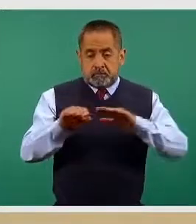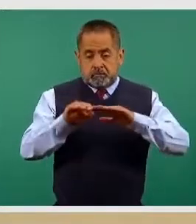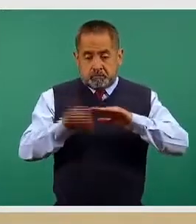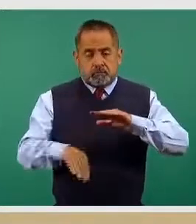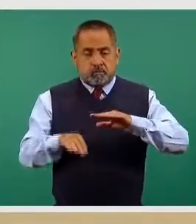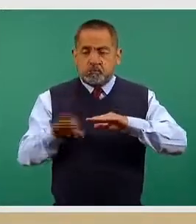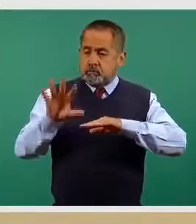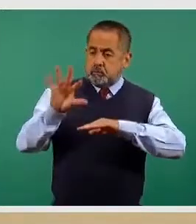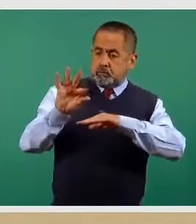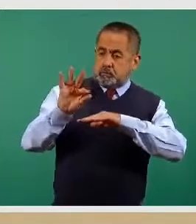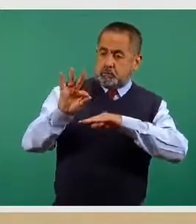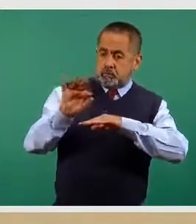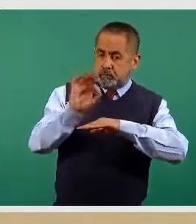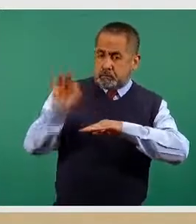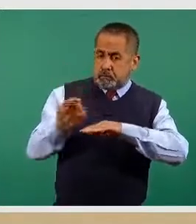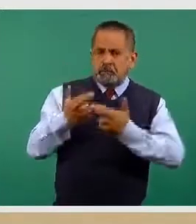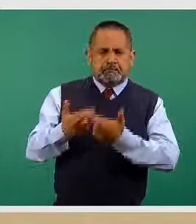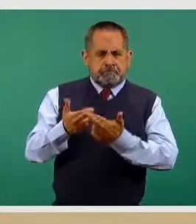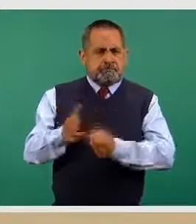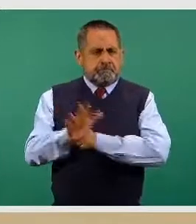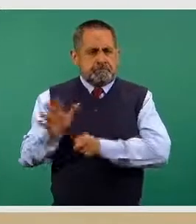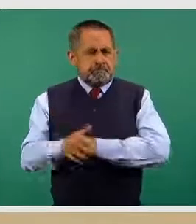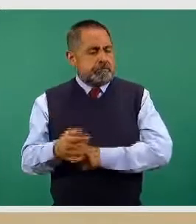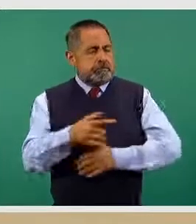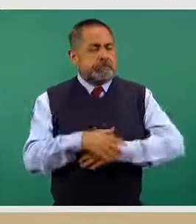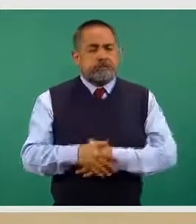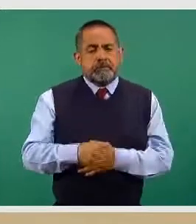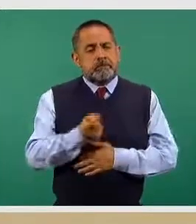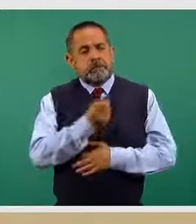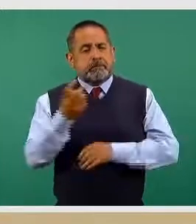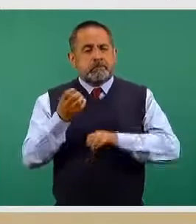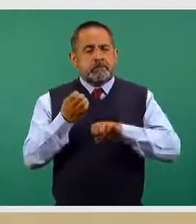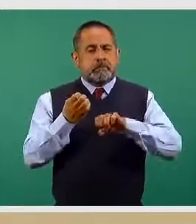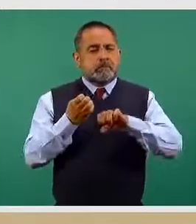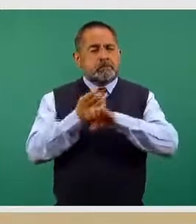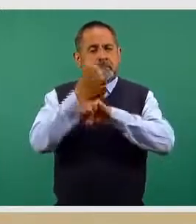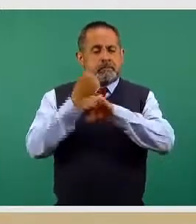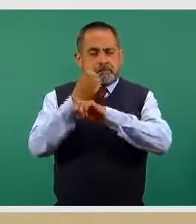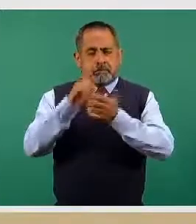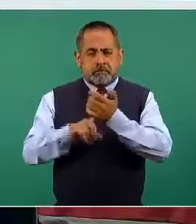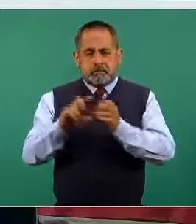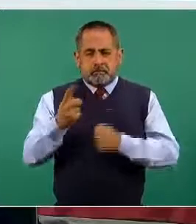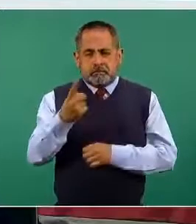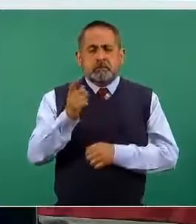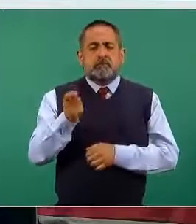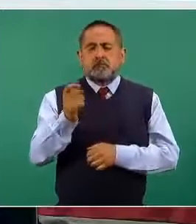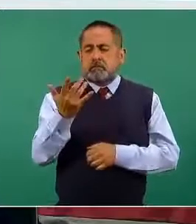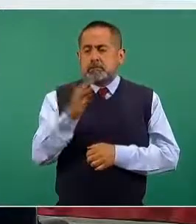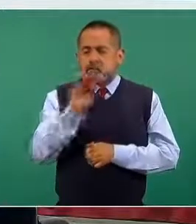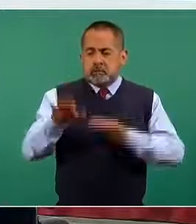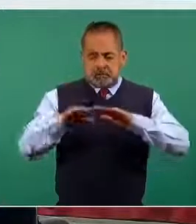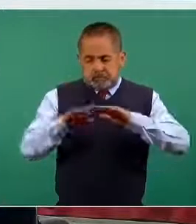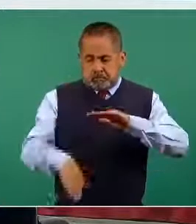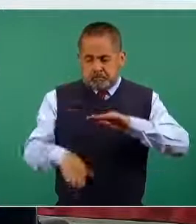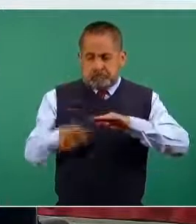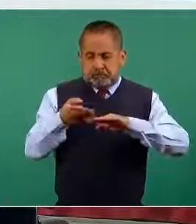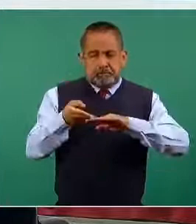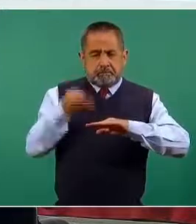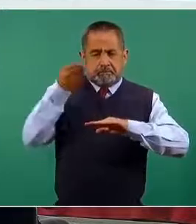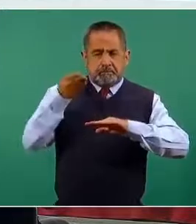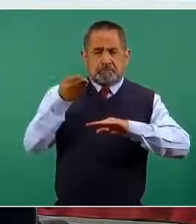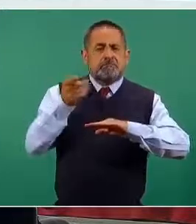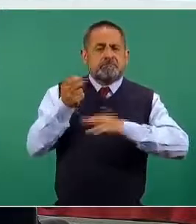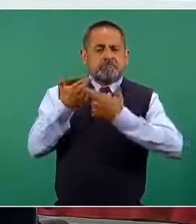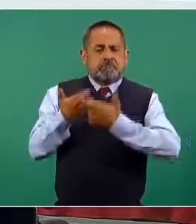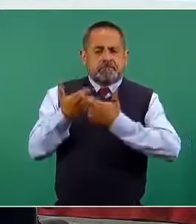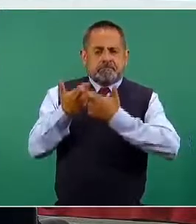y 31 entidades federativas tienen menos del 50% de la ocupación de los respiradores